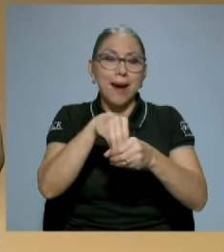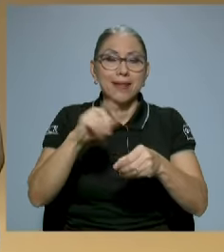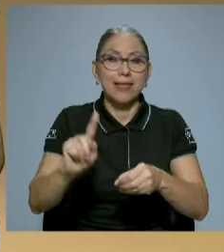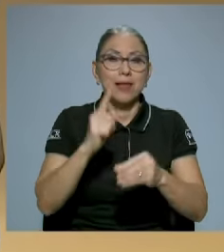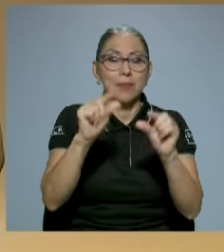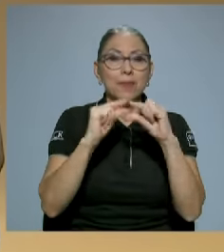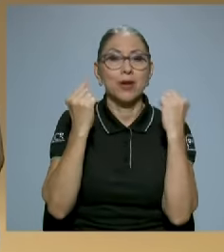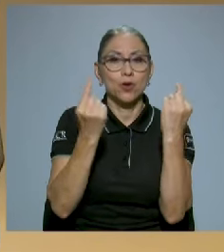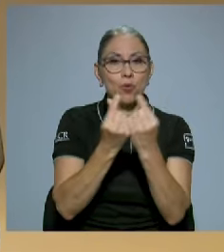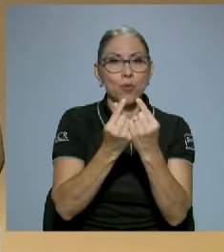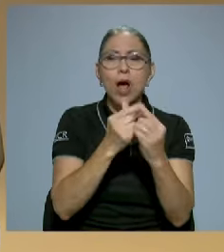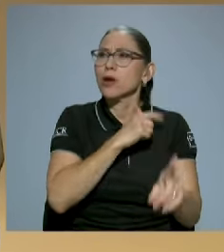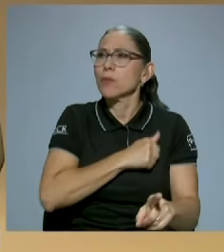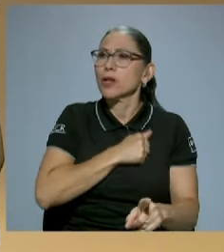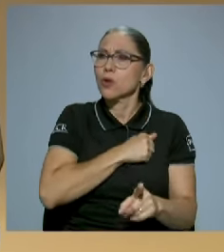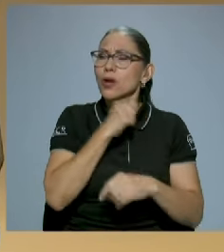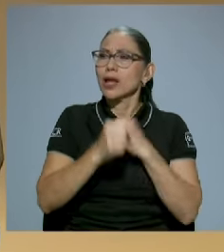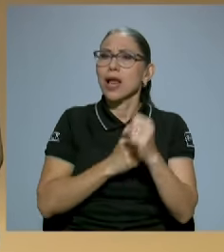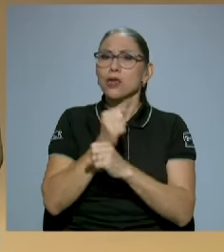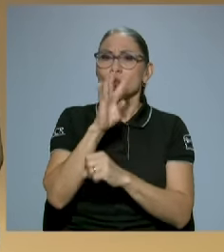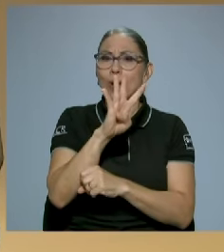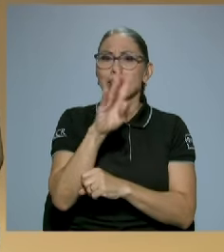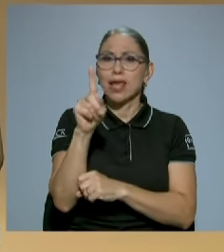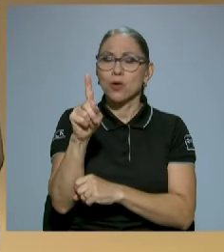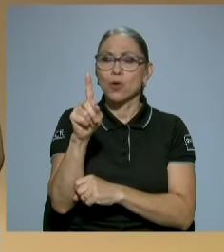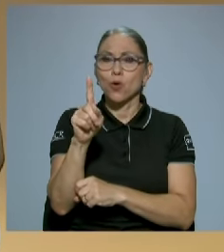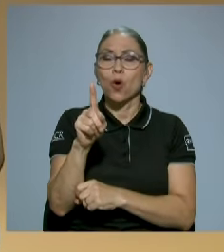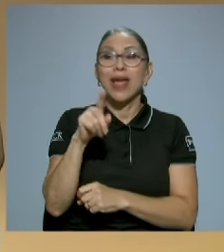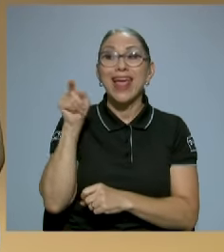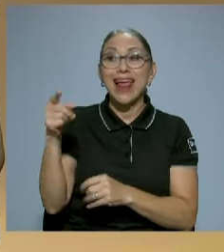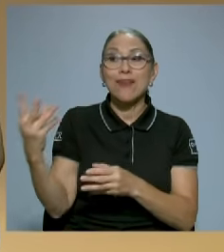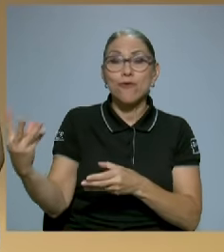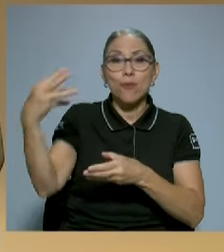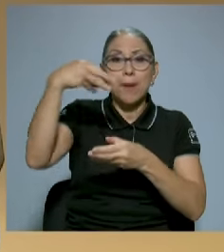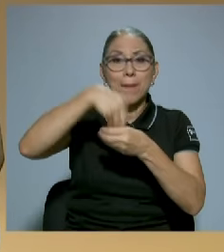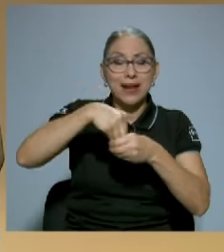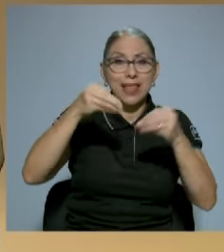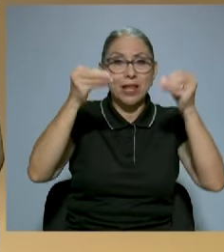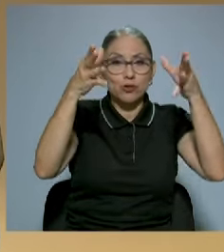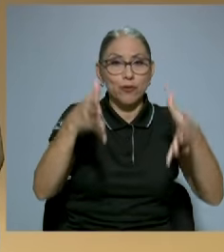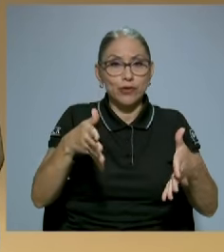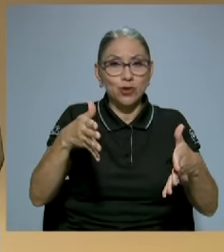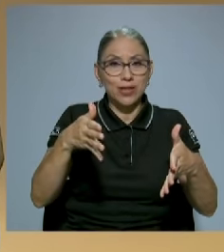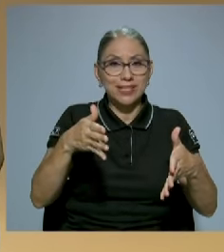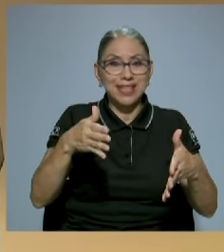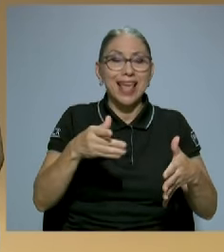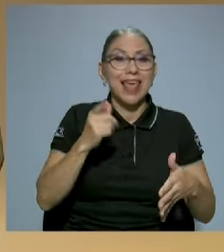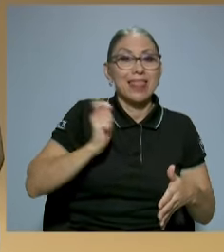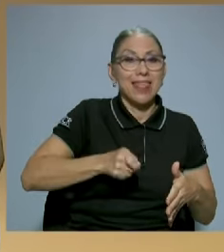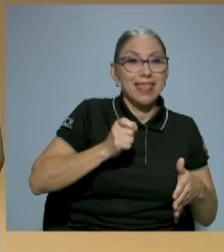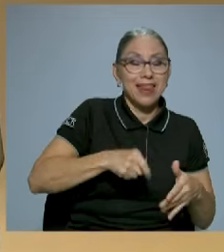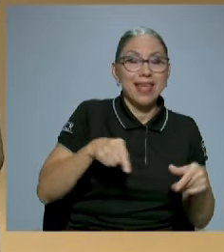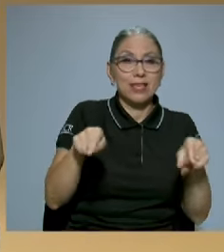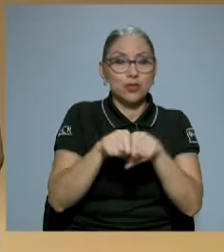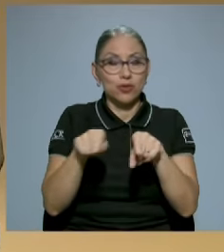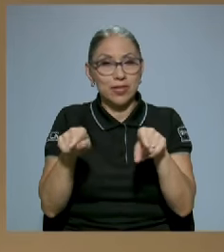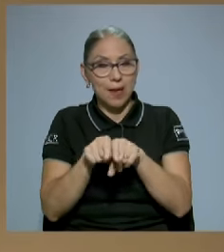en el 41, perdón, que es cuando empieza a funcionar, forma parte de los profesores tanto de derecho como de